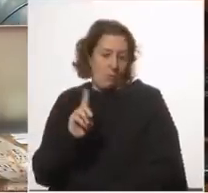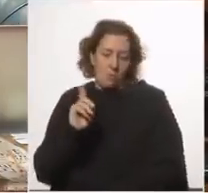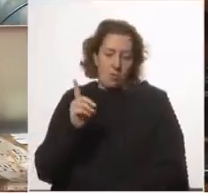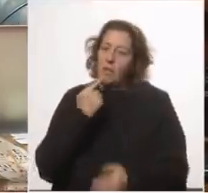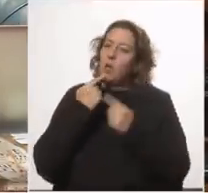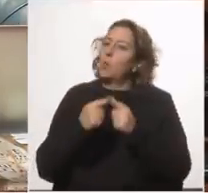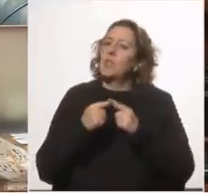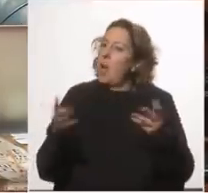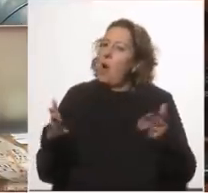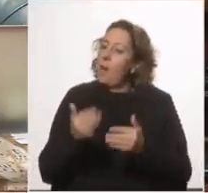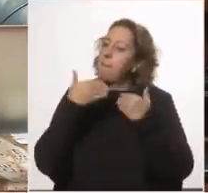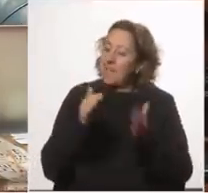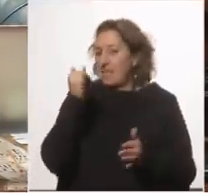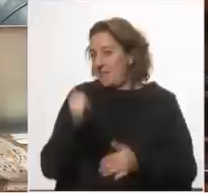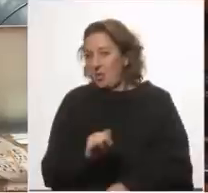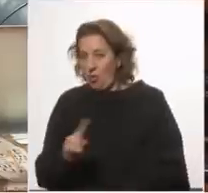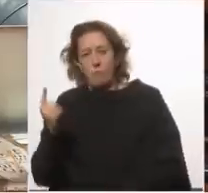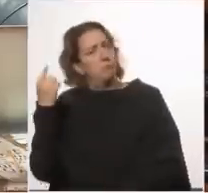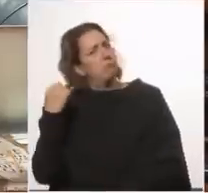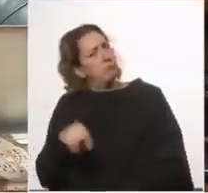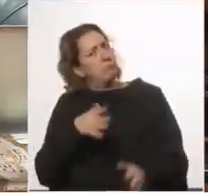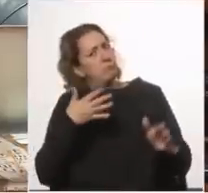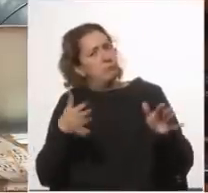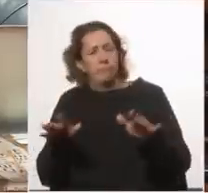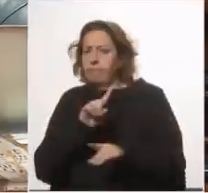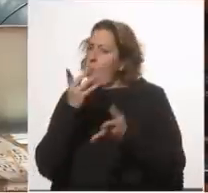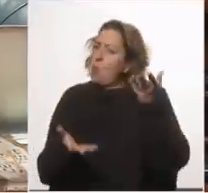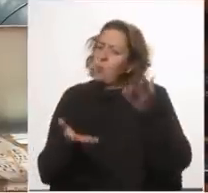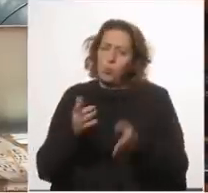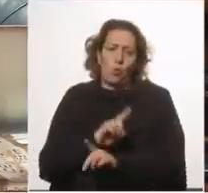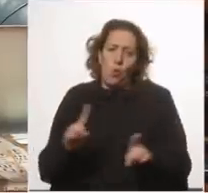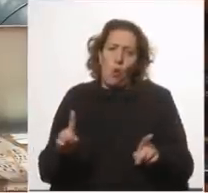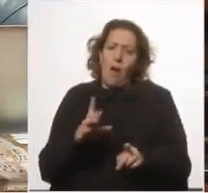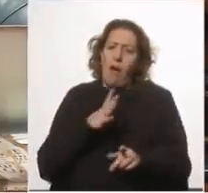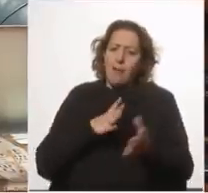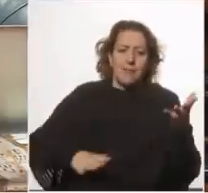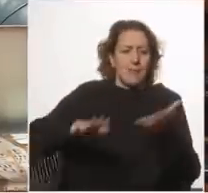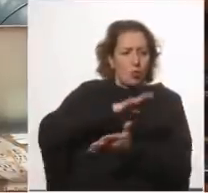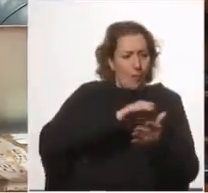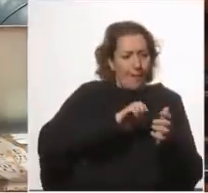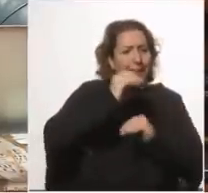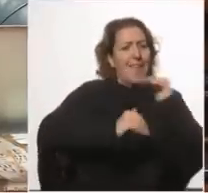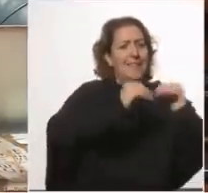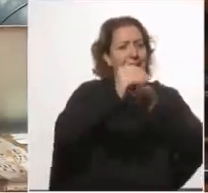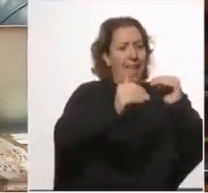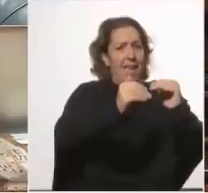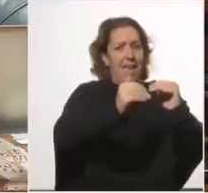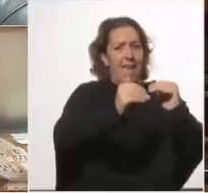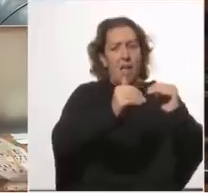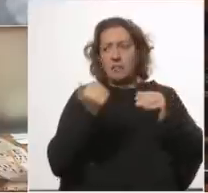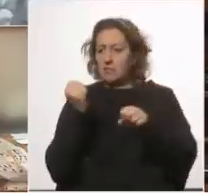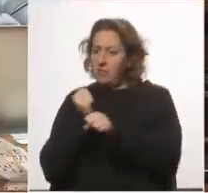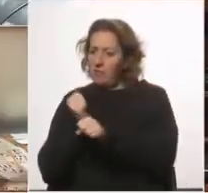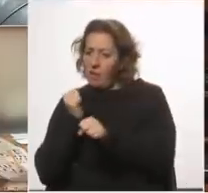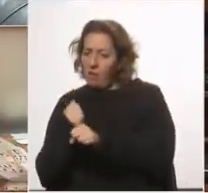porque ese es otro tema pero nos parece injusto que cuando hay sectores que están creciendo económicamente sin par a los